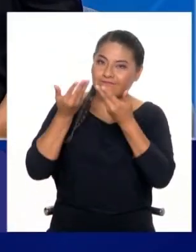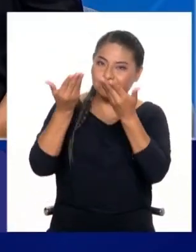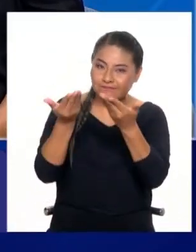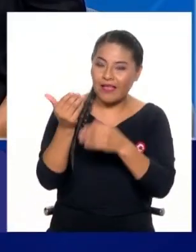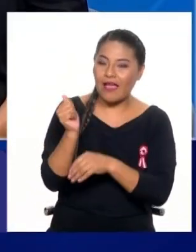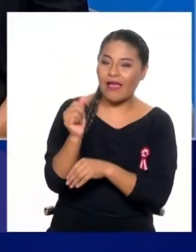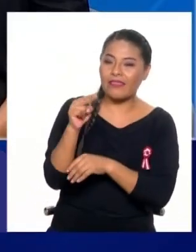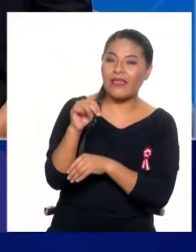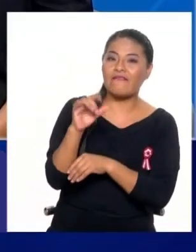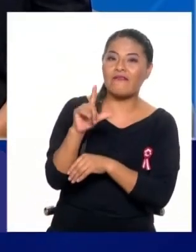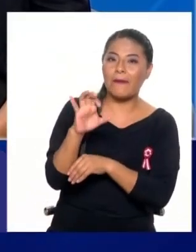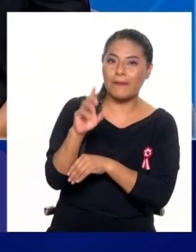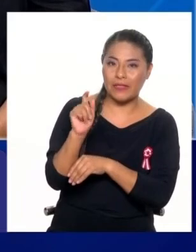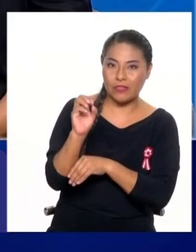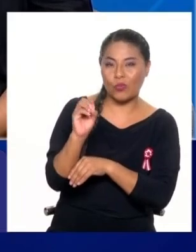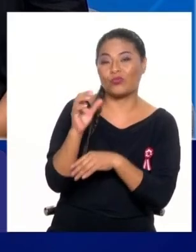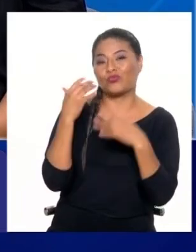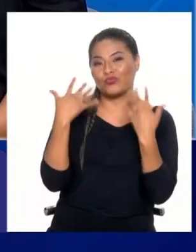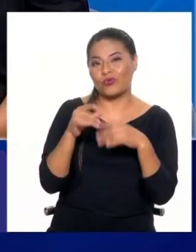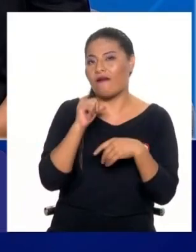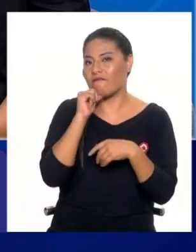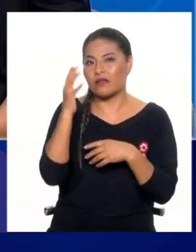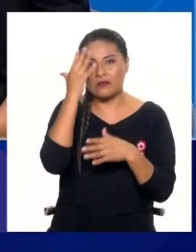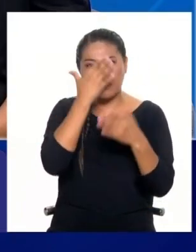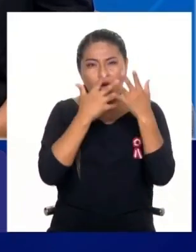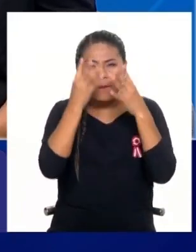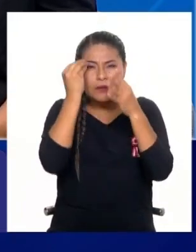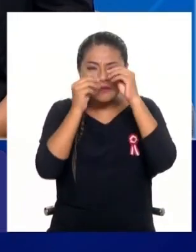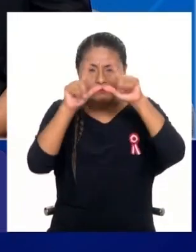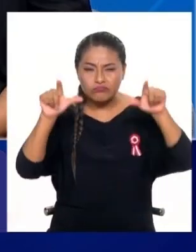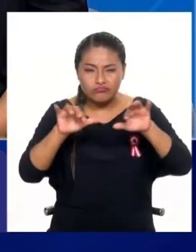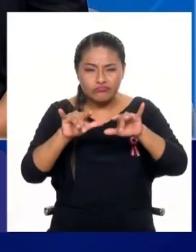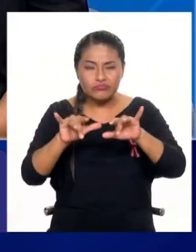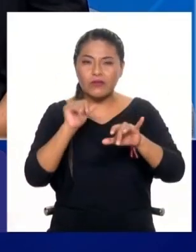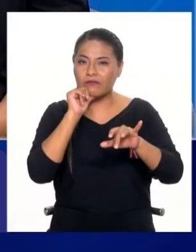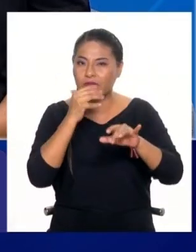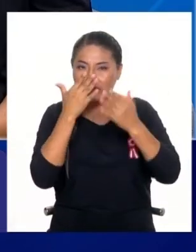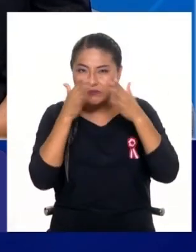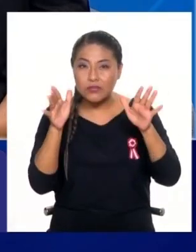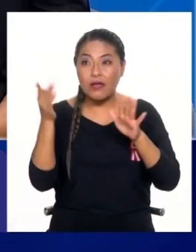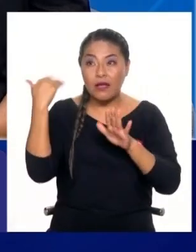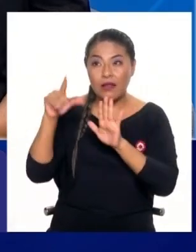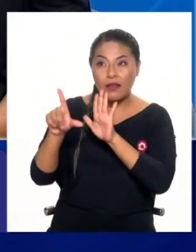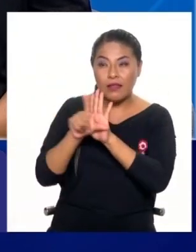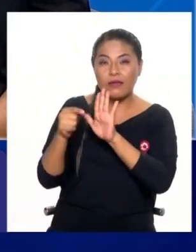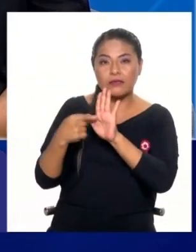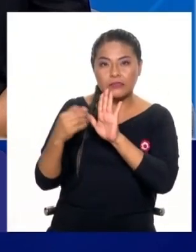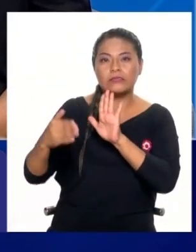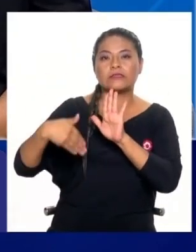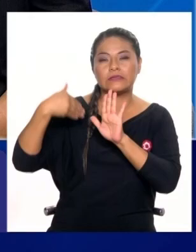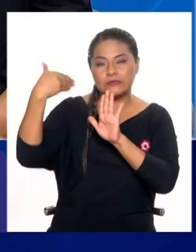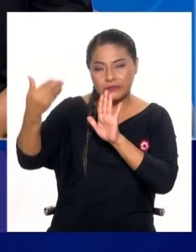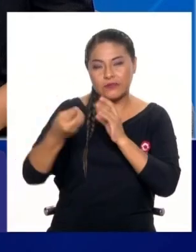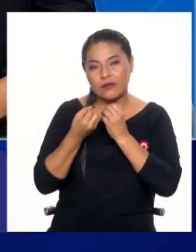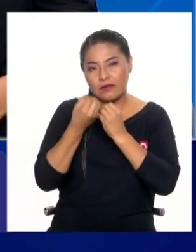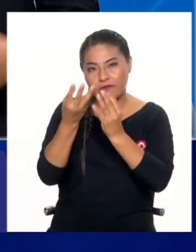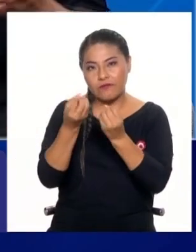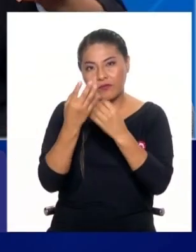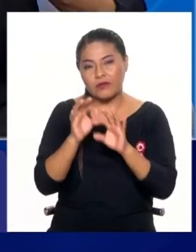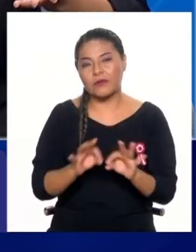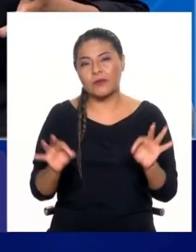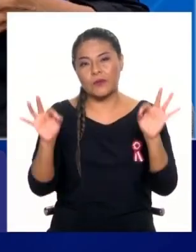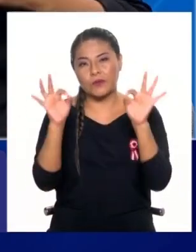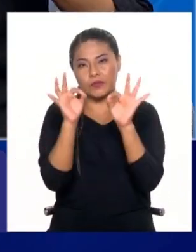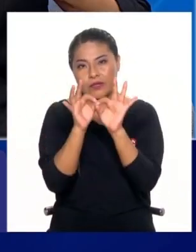alfabetización digital. Este es un tema que da para mucho más, seguramente cuando ya se reglamente esta ley volveremos a hablar de ella, pero es importantísimo